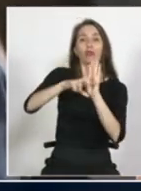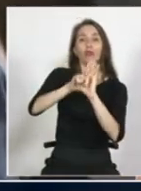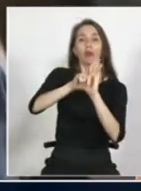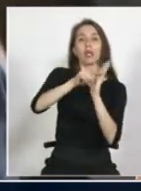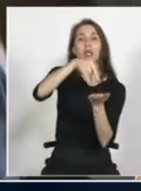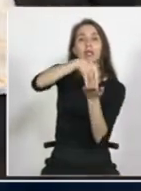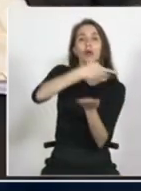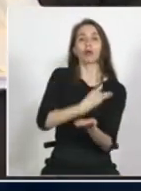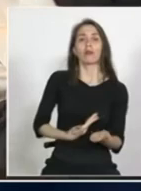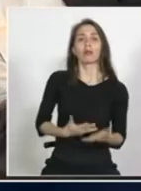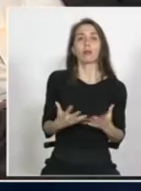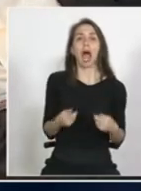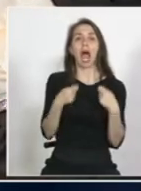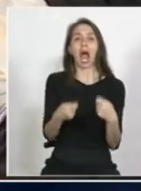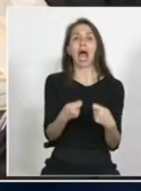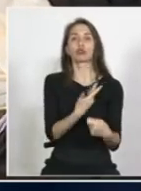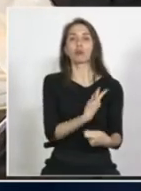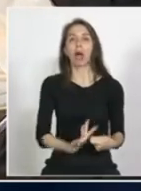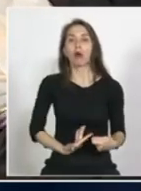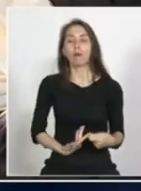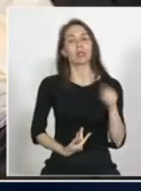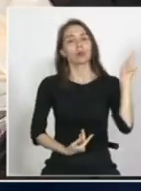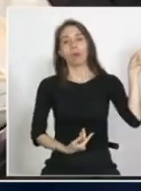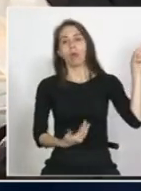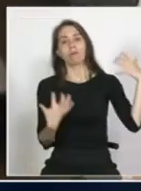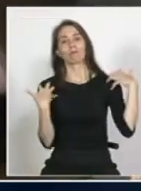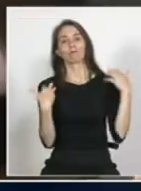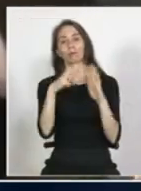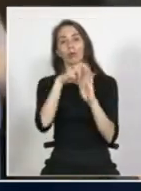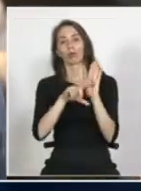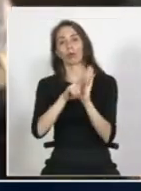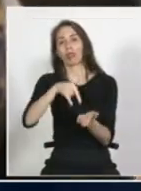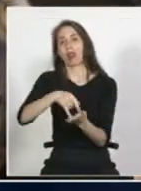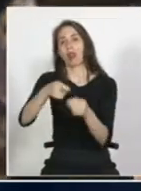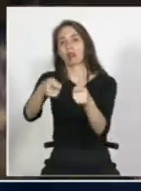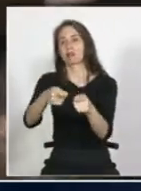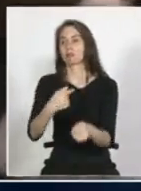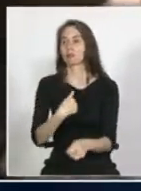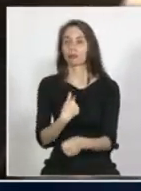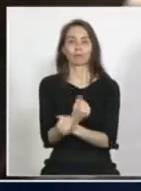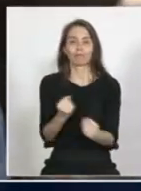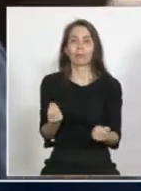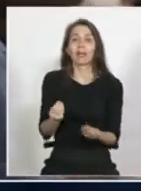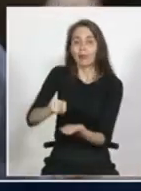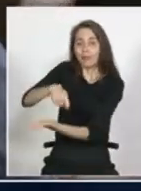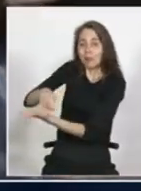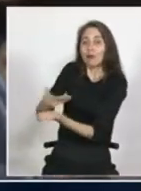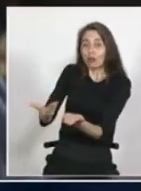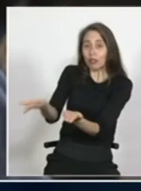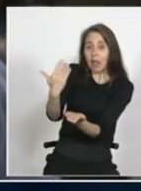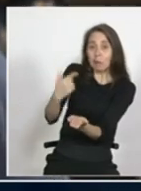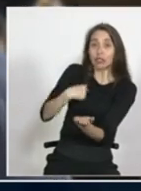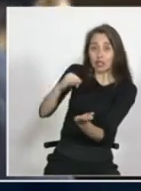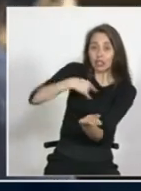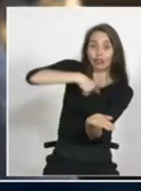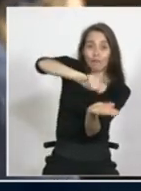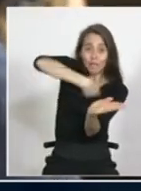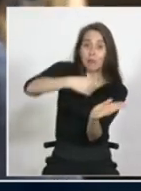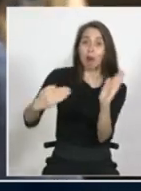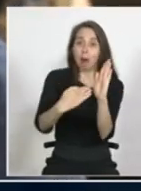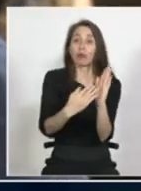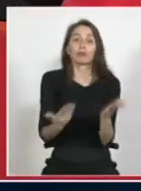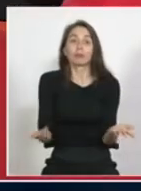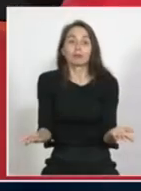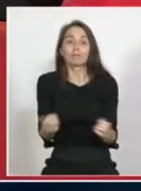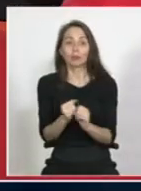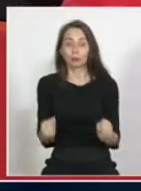gasto y son iniciales exclusivas presidenciales así que yo al menos o sea donde lo firmo pero no nos escucha mucho